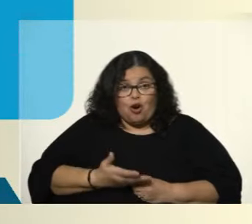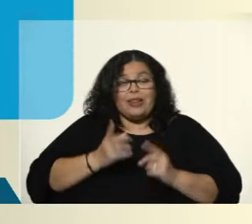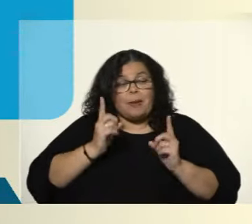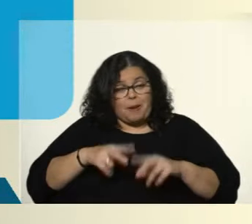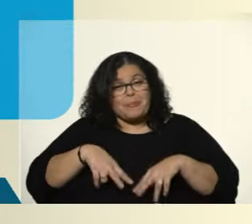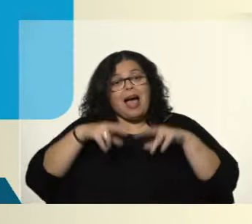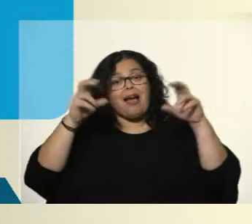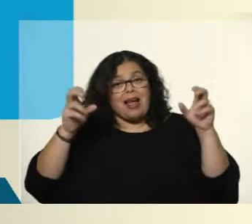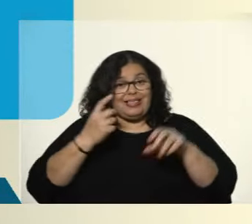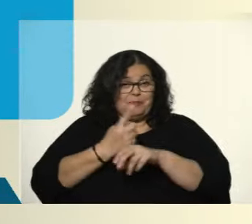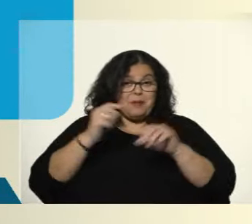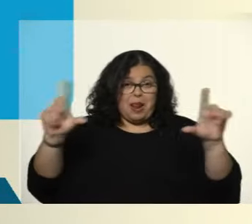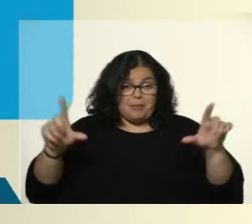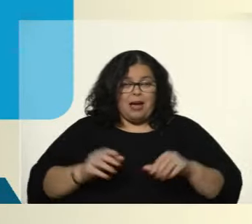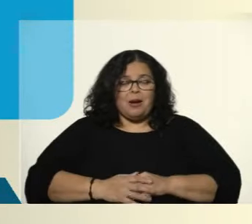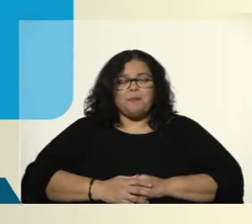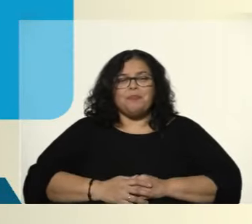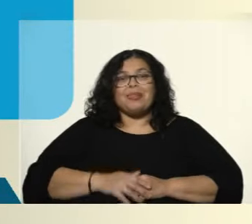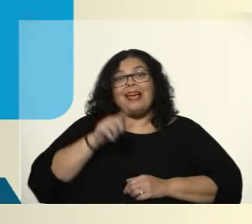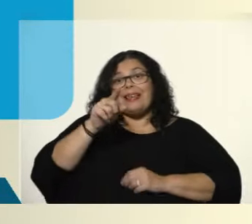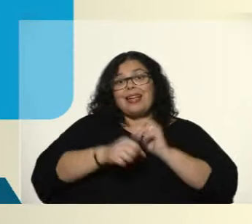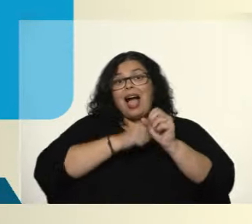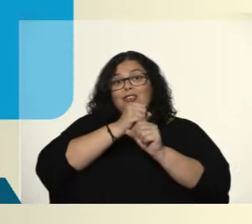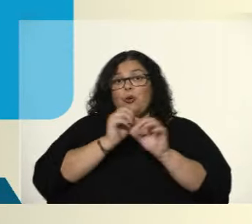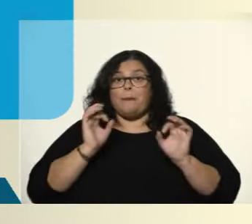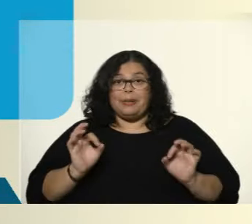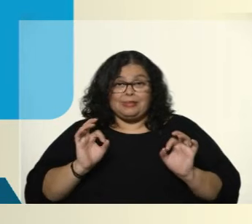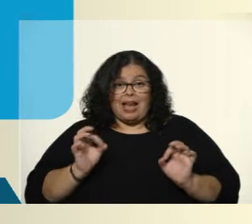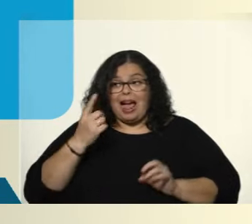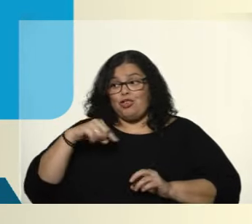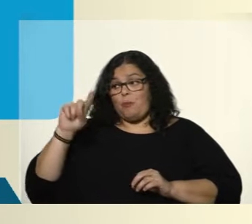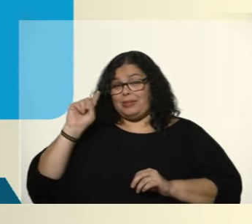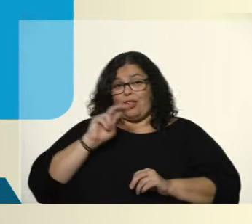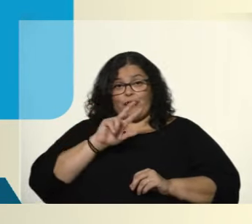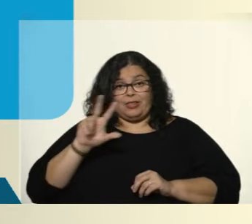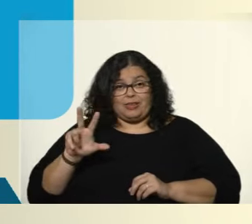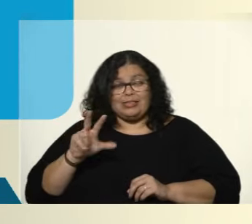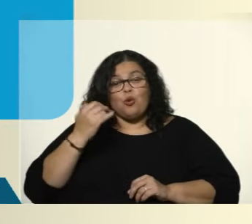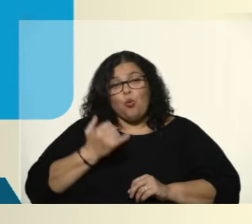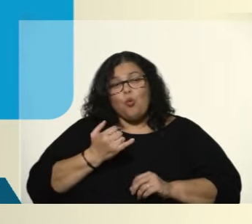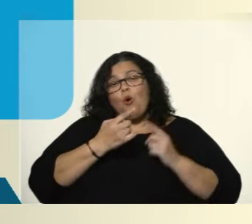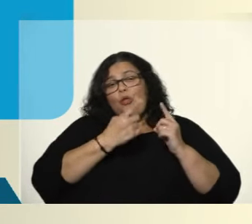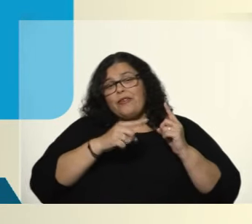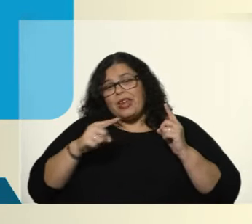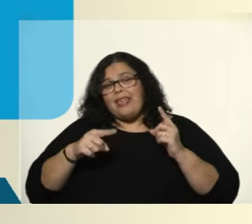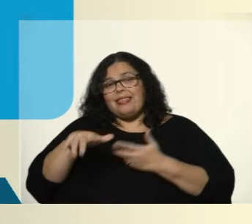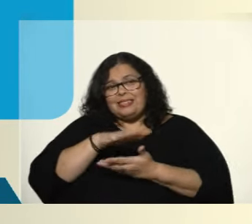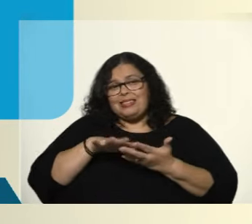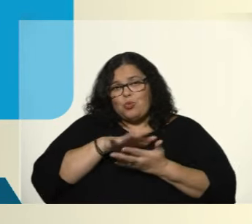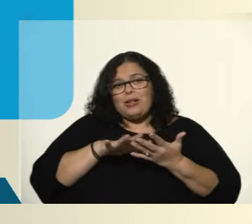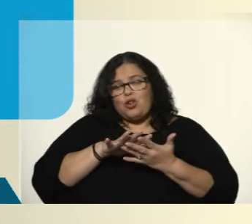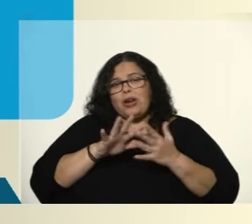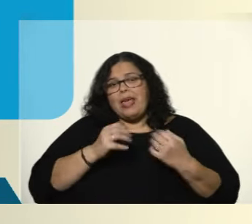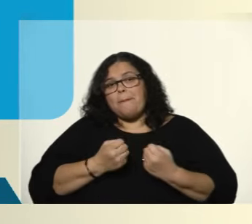Acá lo que tenemos es un año muy particular, 2023. Hubo varios fenómenos que impactaron de